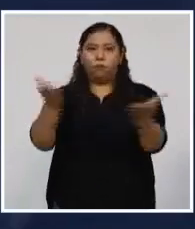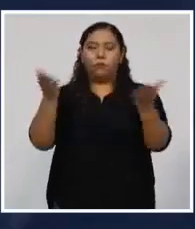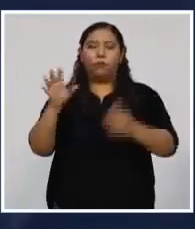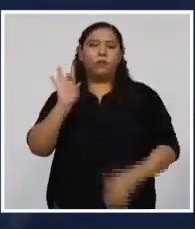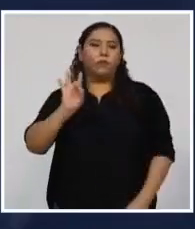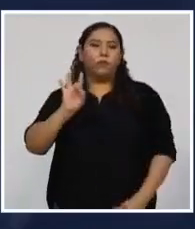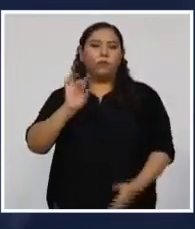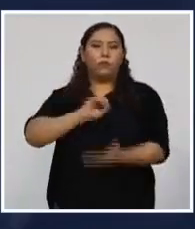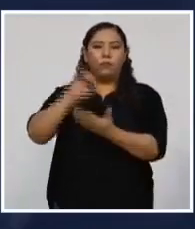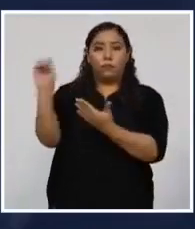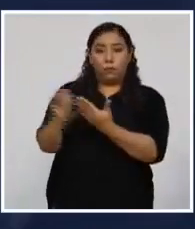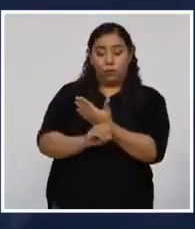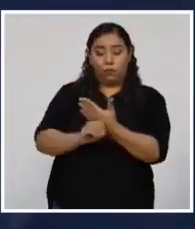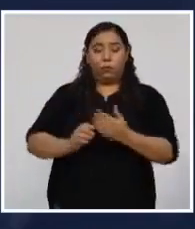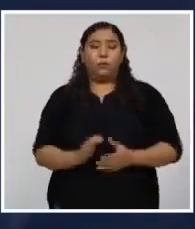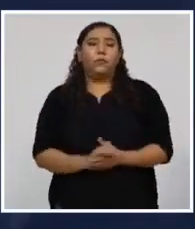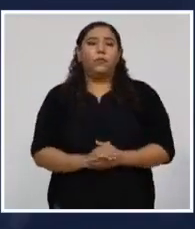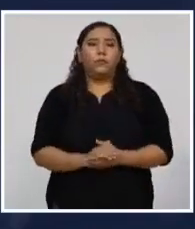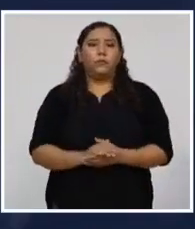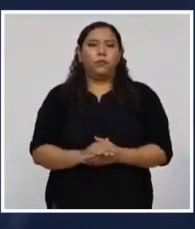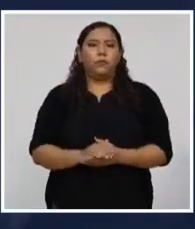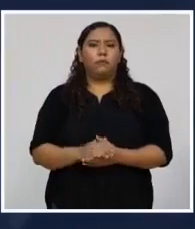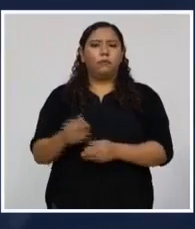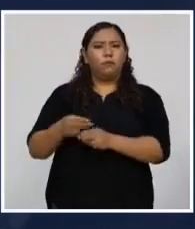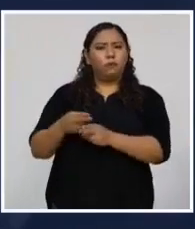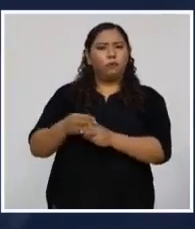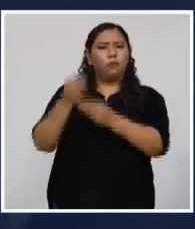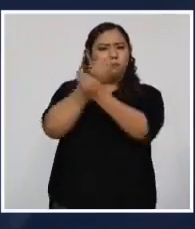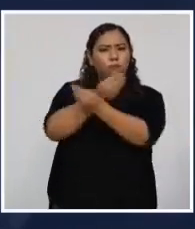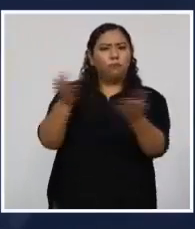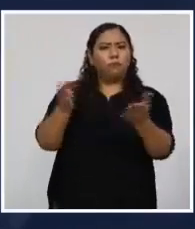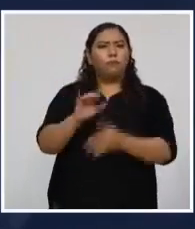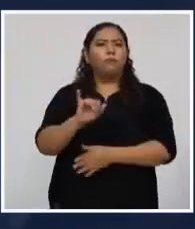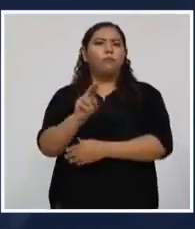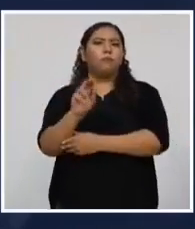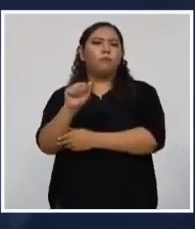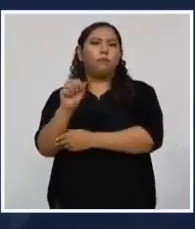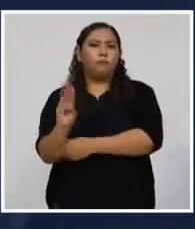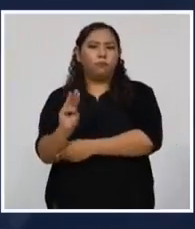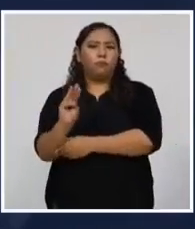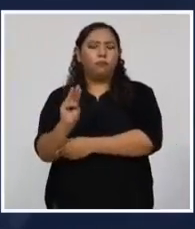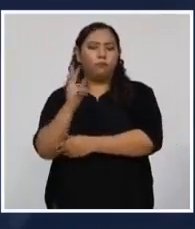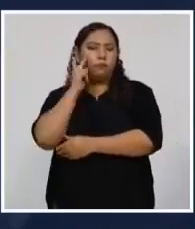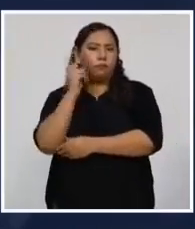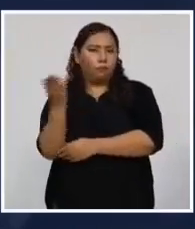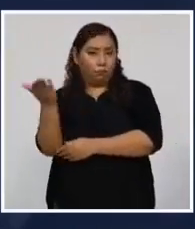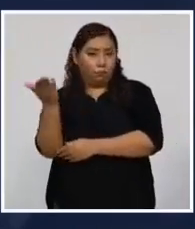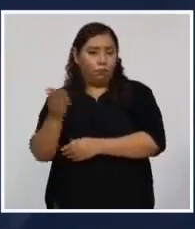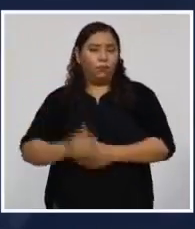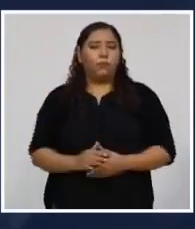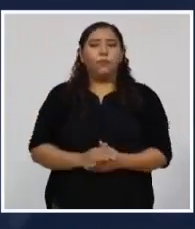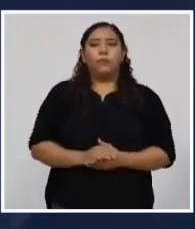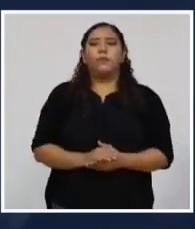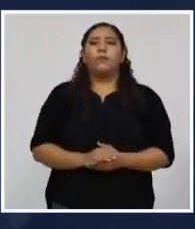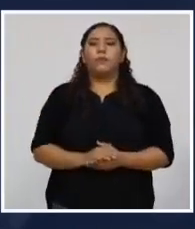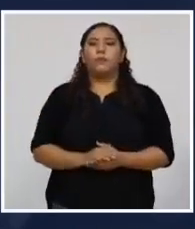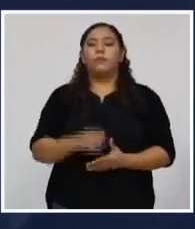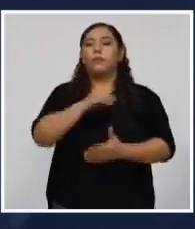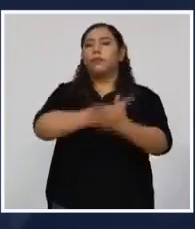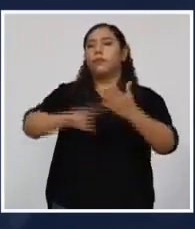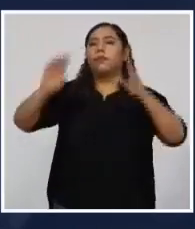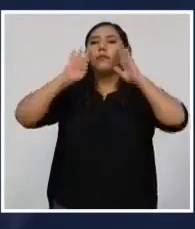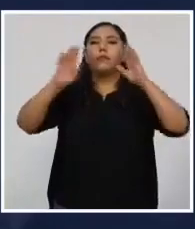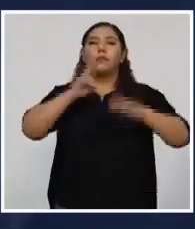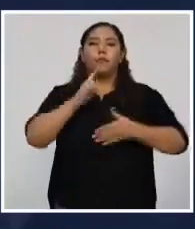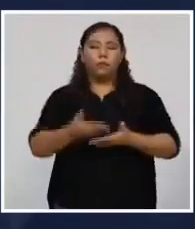8 de octubre. A continuación, un importante mensaje del Instituto Nacional de la Mujer, INAM. Dios